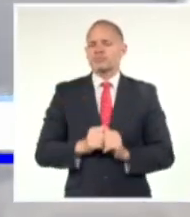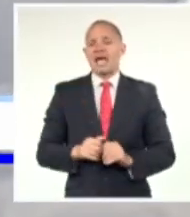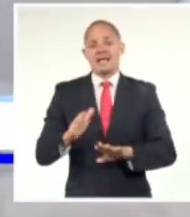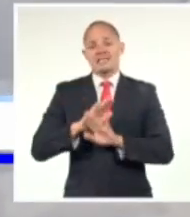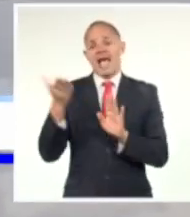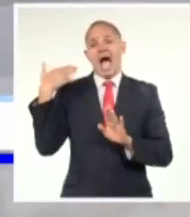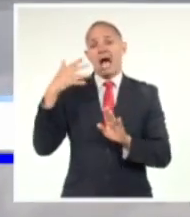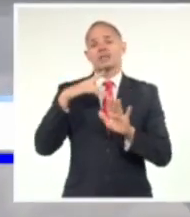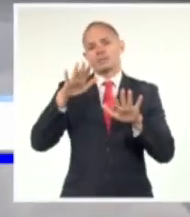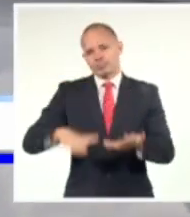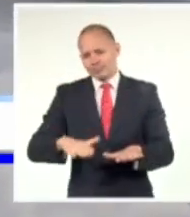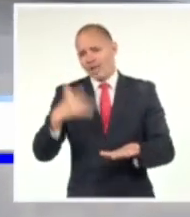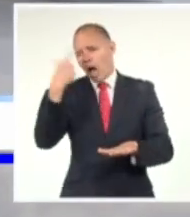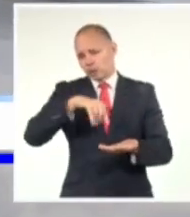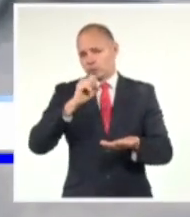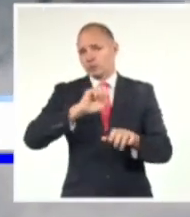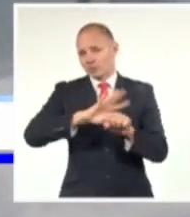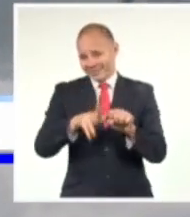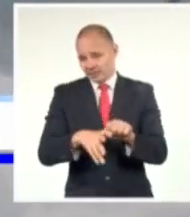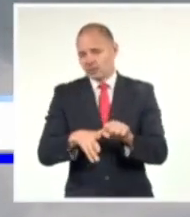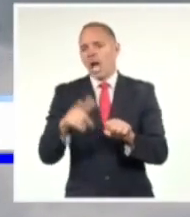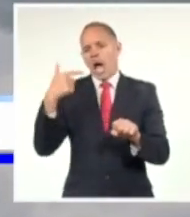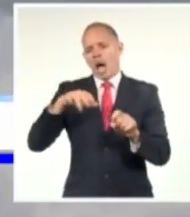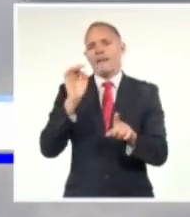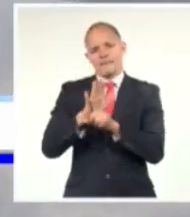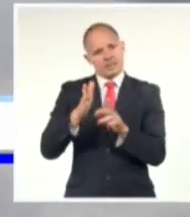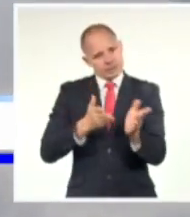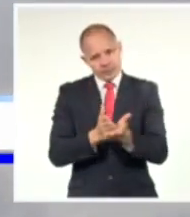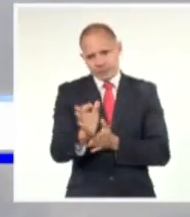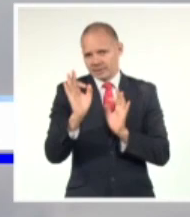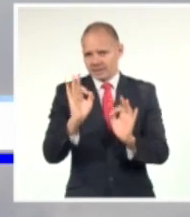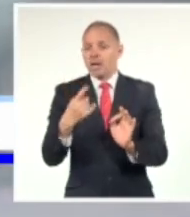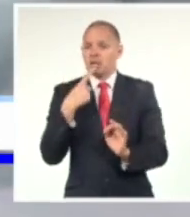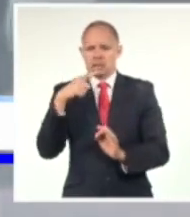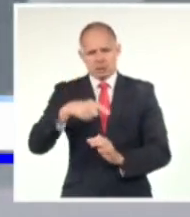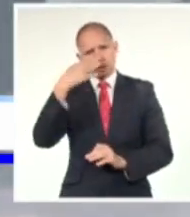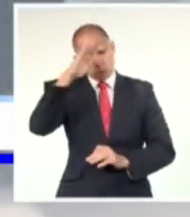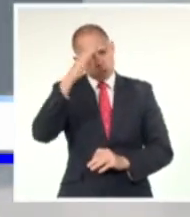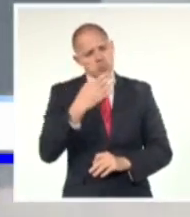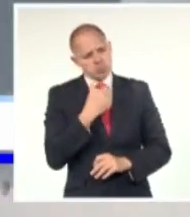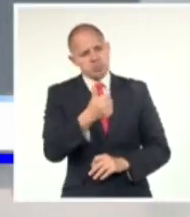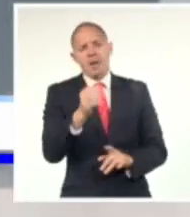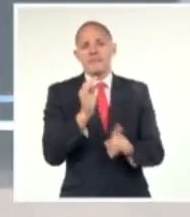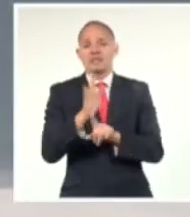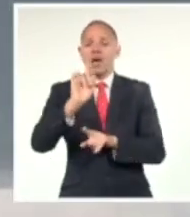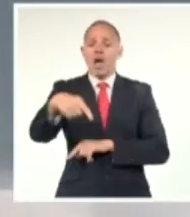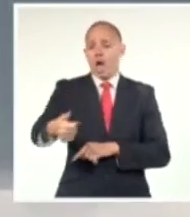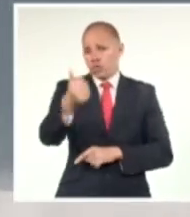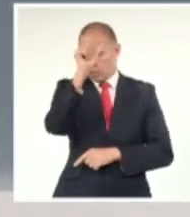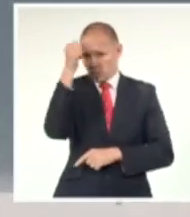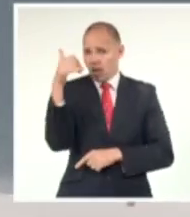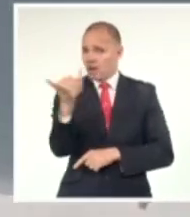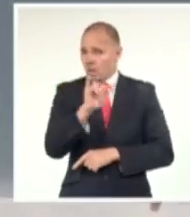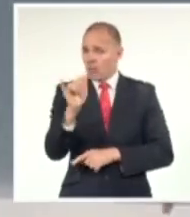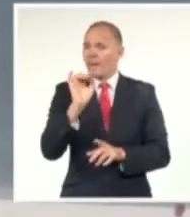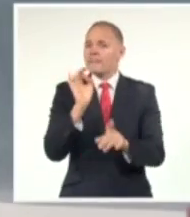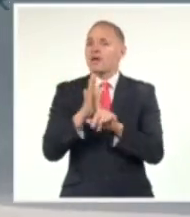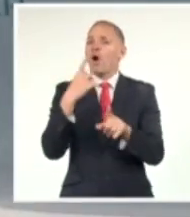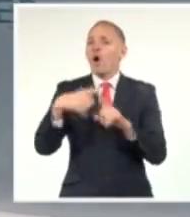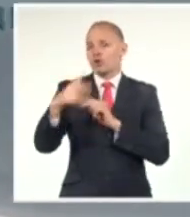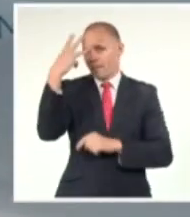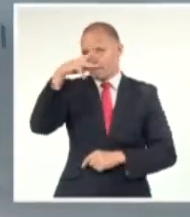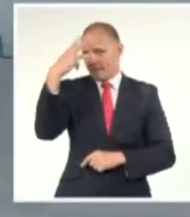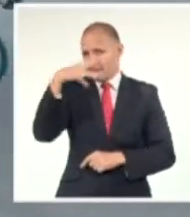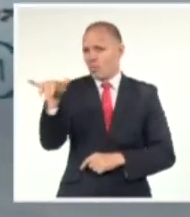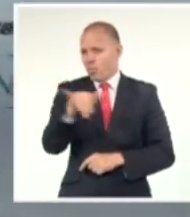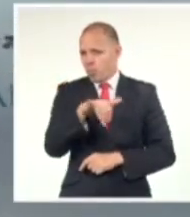y señalan a nuestro país como un destino seguro. A partir del próximo domingo 30 de octubre, Aero México también retomará sus vuelos a Cuba